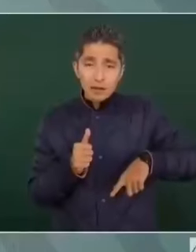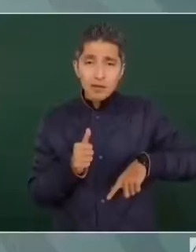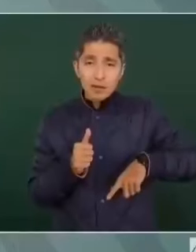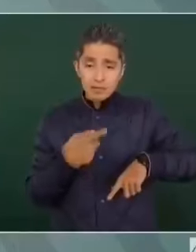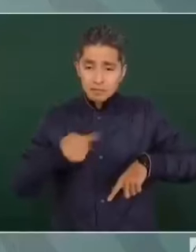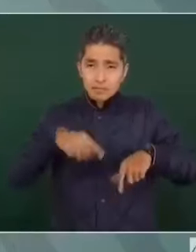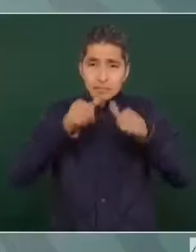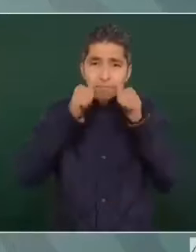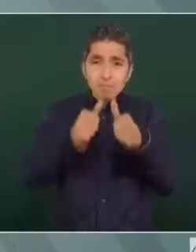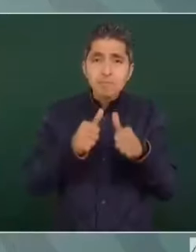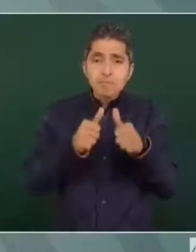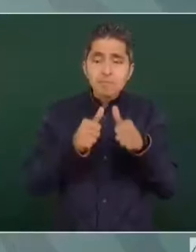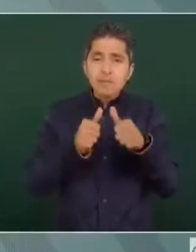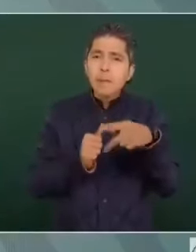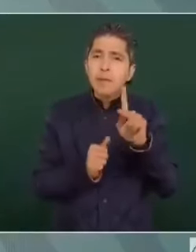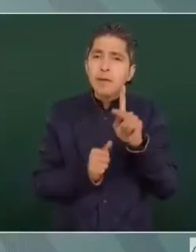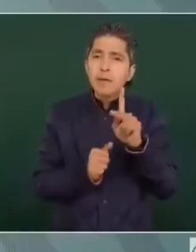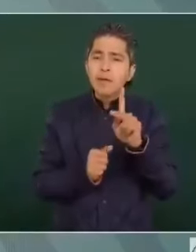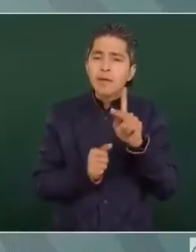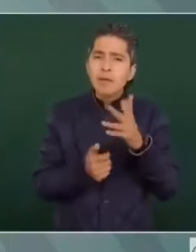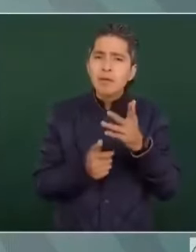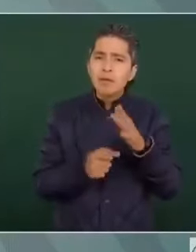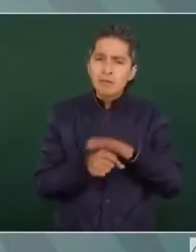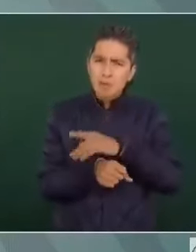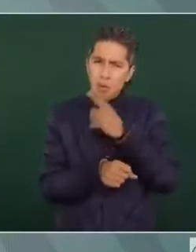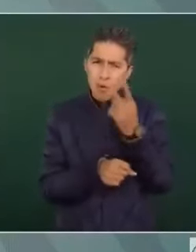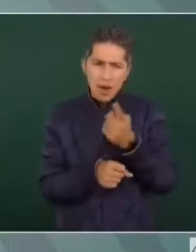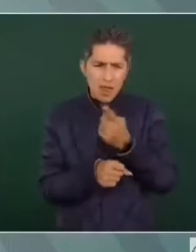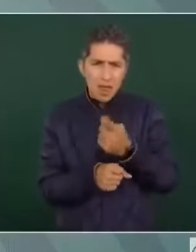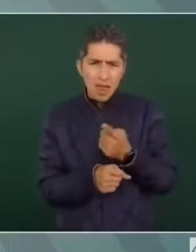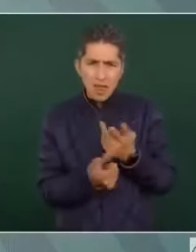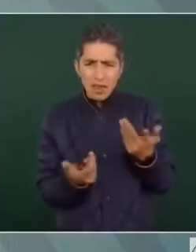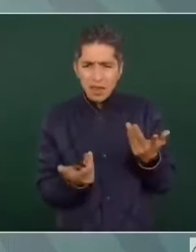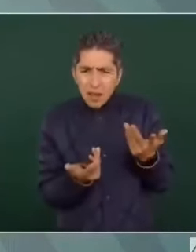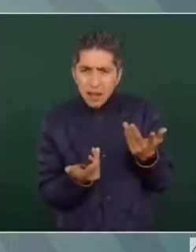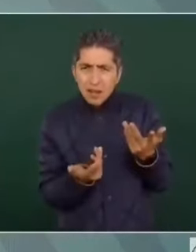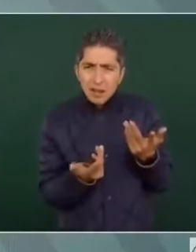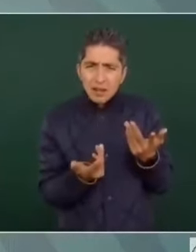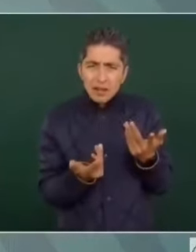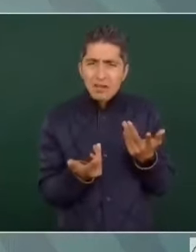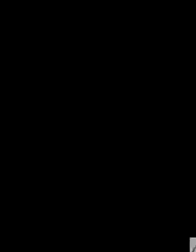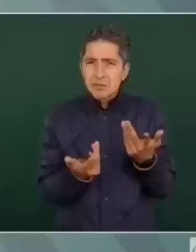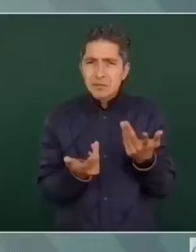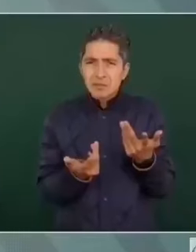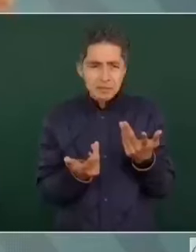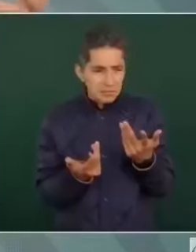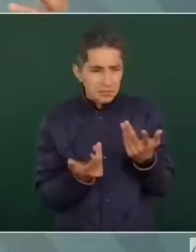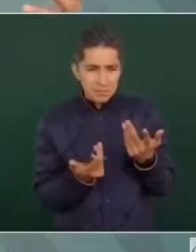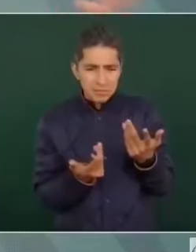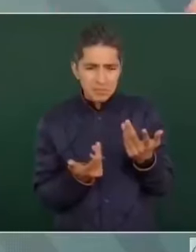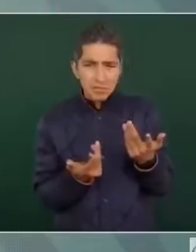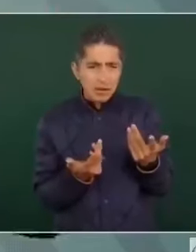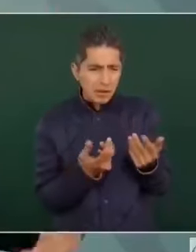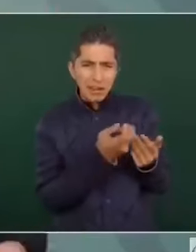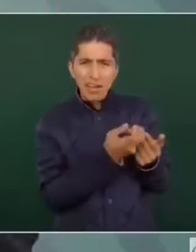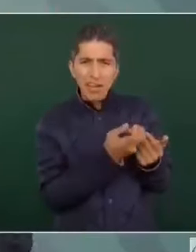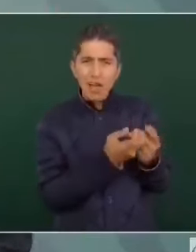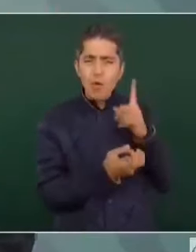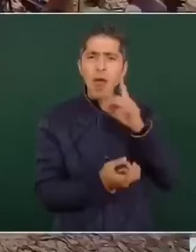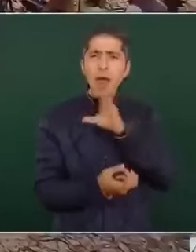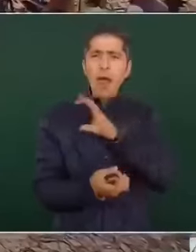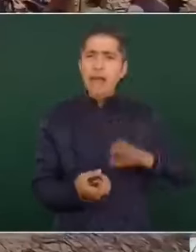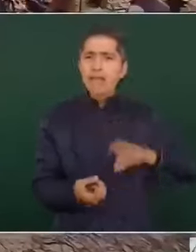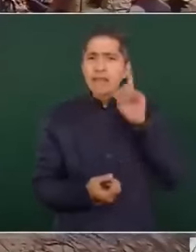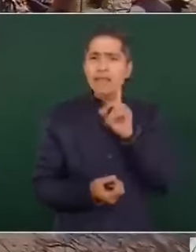¿Pero por qué pasarlo a una candidata?